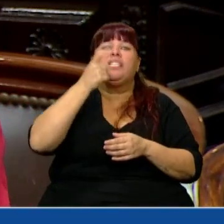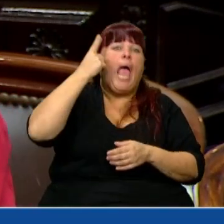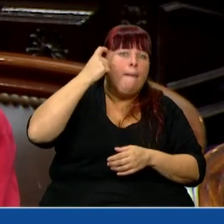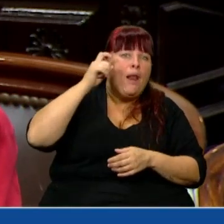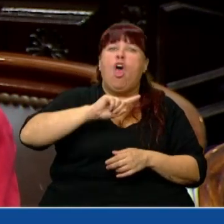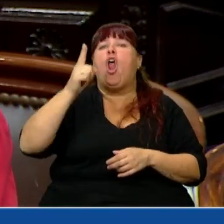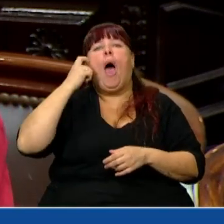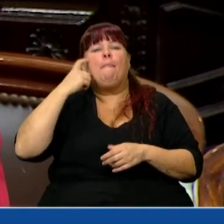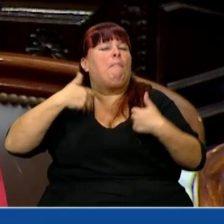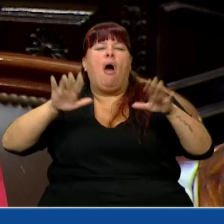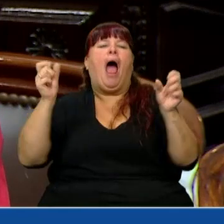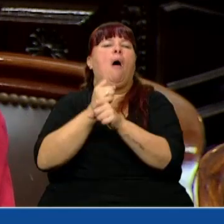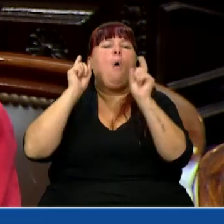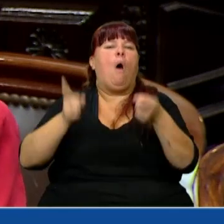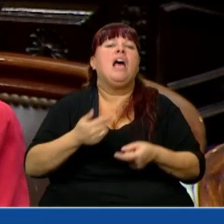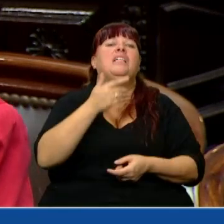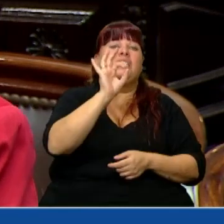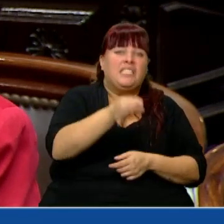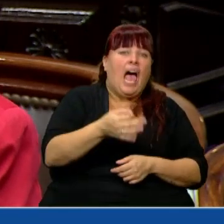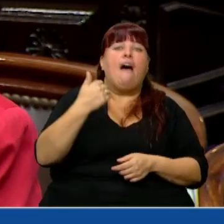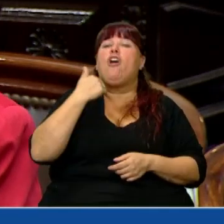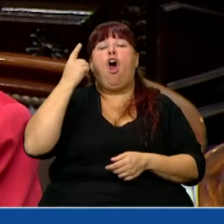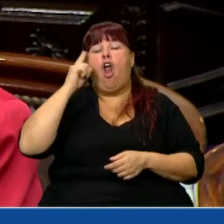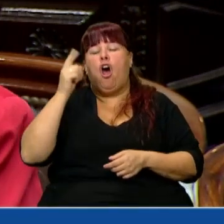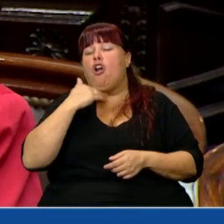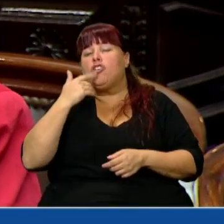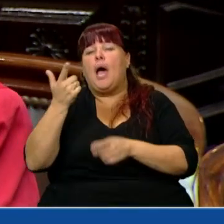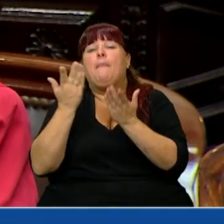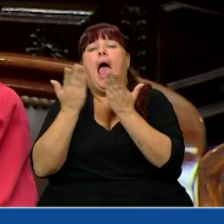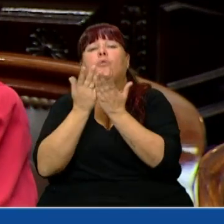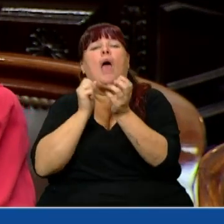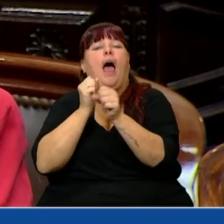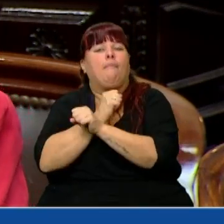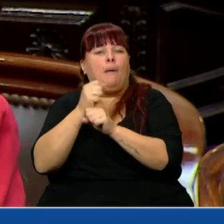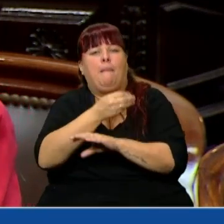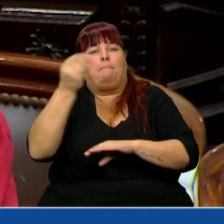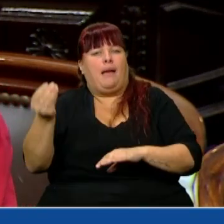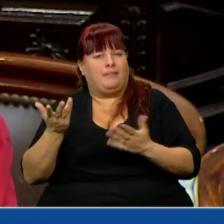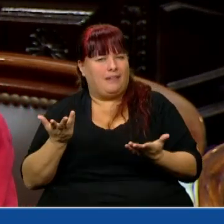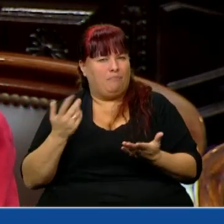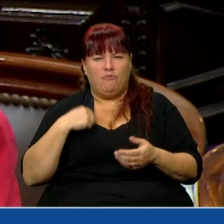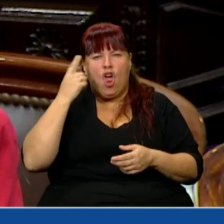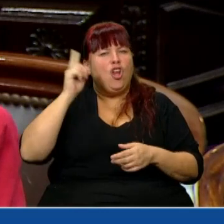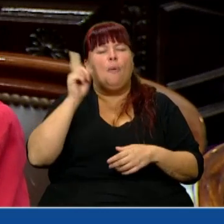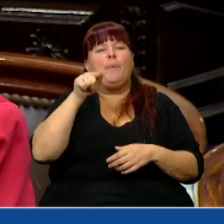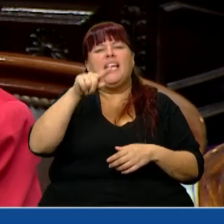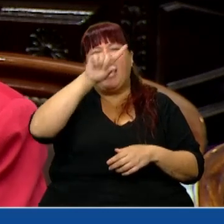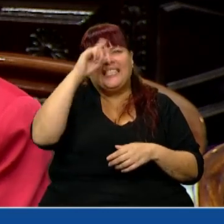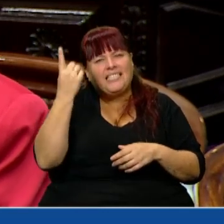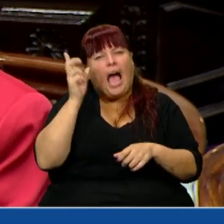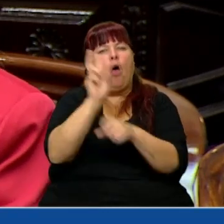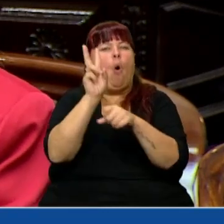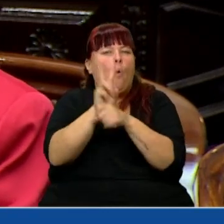aprende o no aprende, sabe o no sabe para pasar de año. Nadie cree que crean que el Estado